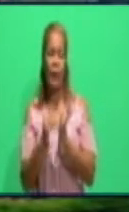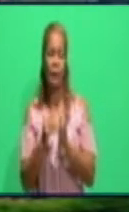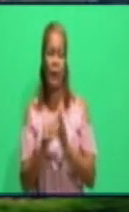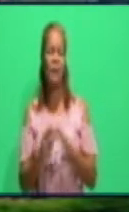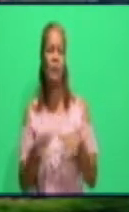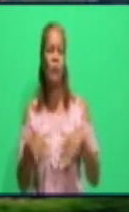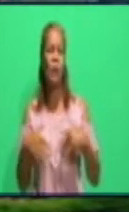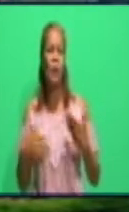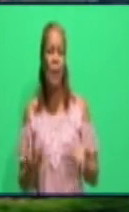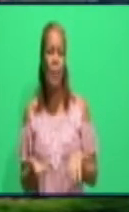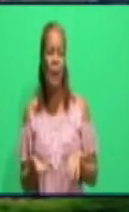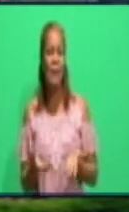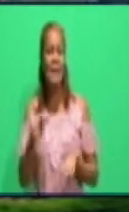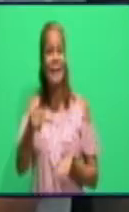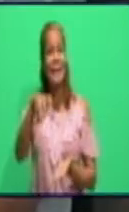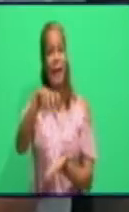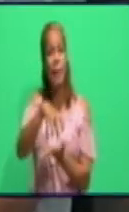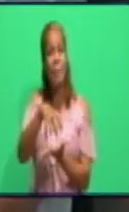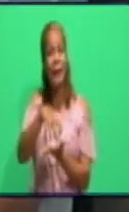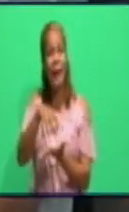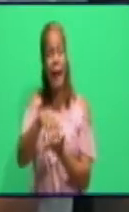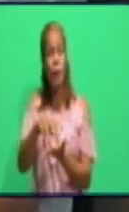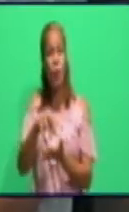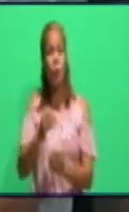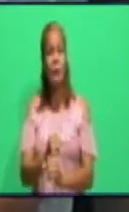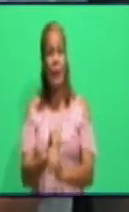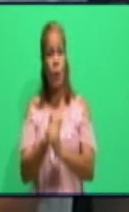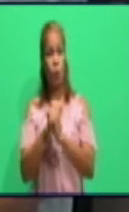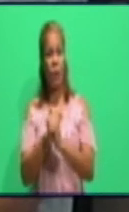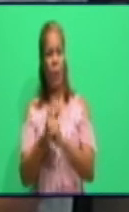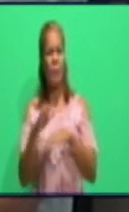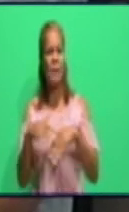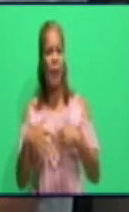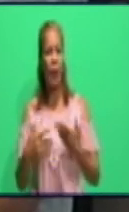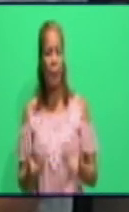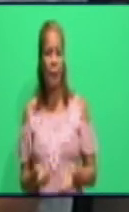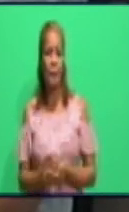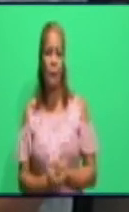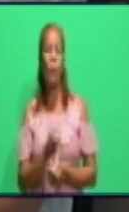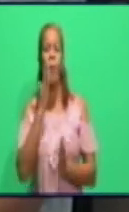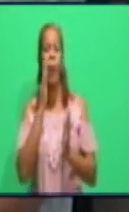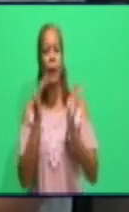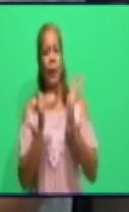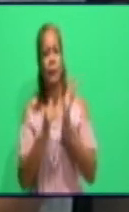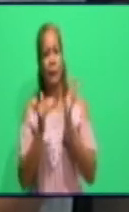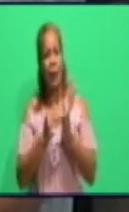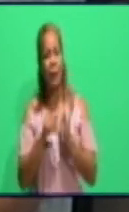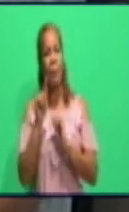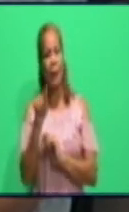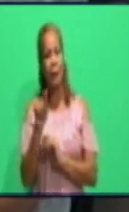allí en el mercado de Rosa la Bayamesa? Sí, buenas tardes, Yunel, para usted y los televidentes que sigan este programa.